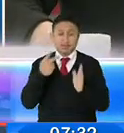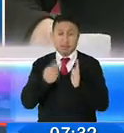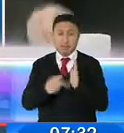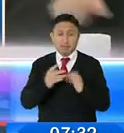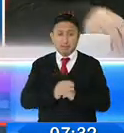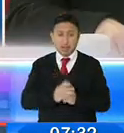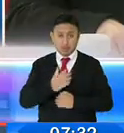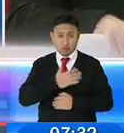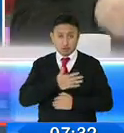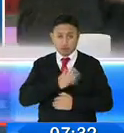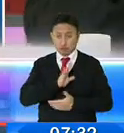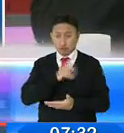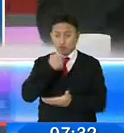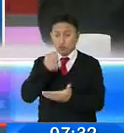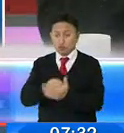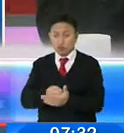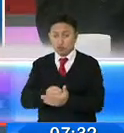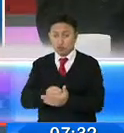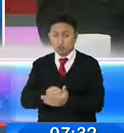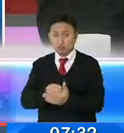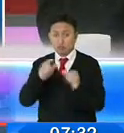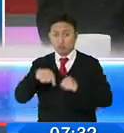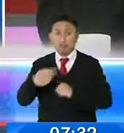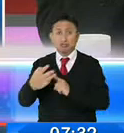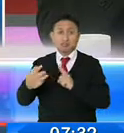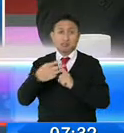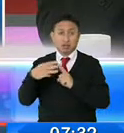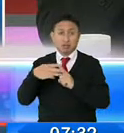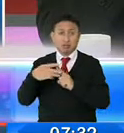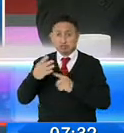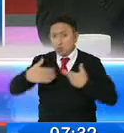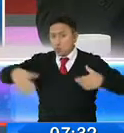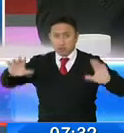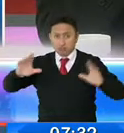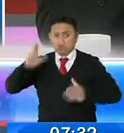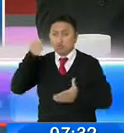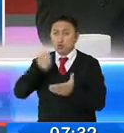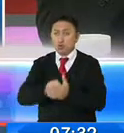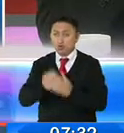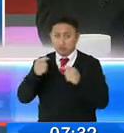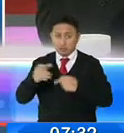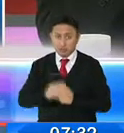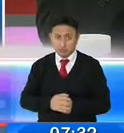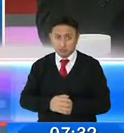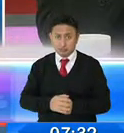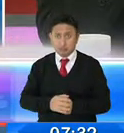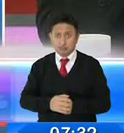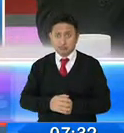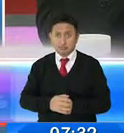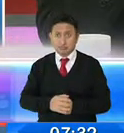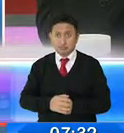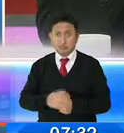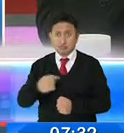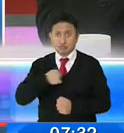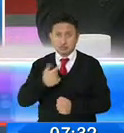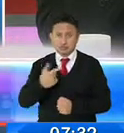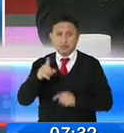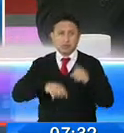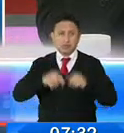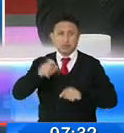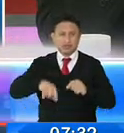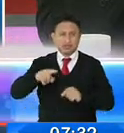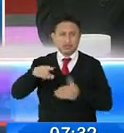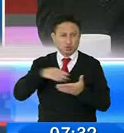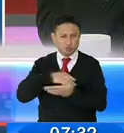realizo la compra de un bien a través de una plataforma digital? En ese caso, porque escuchaba y había algunas